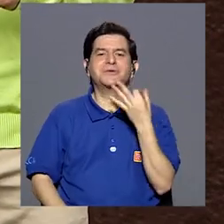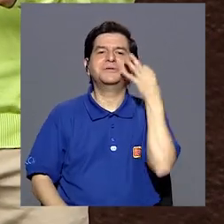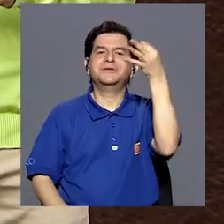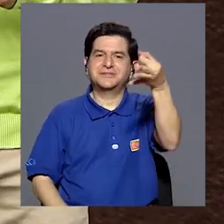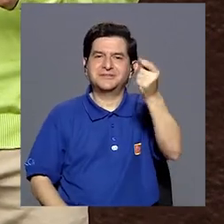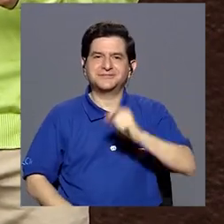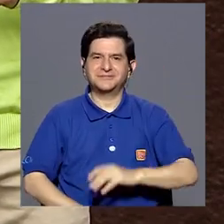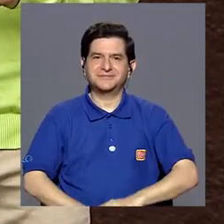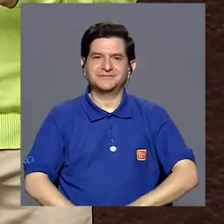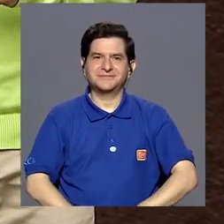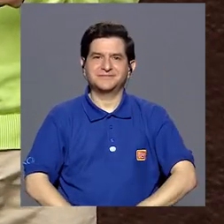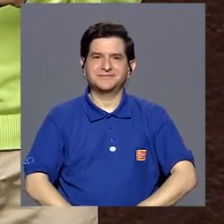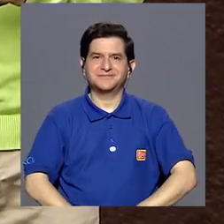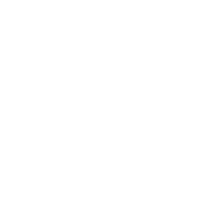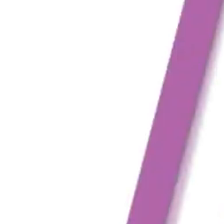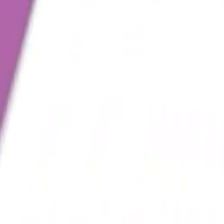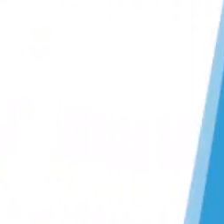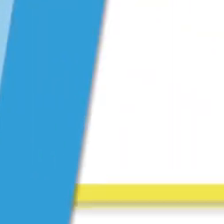Vivir Mejor. Hasta la próxima.